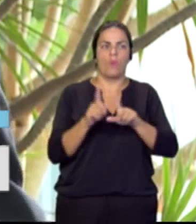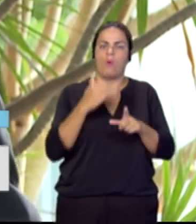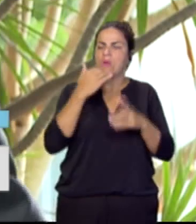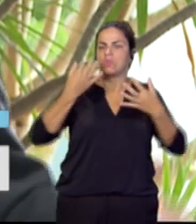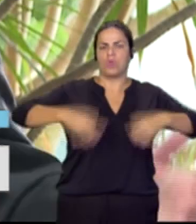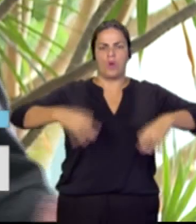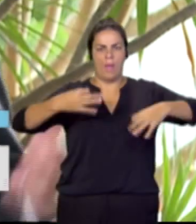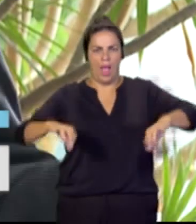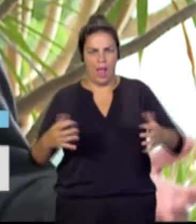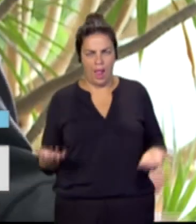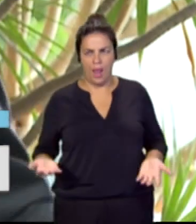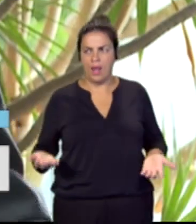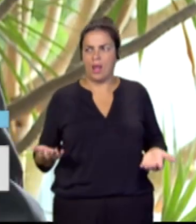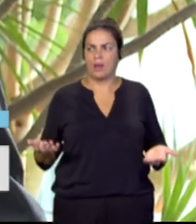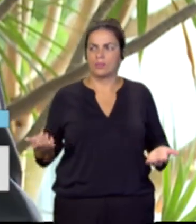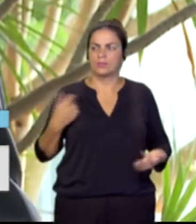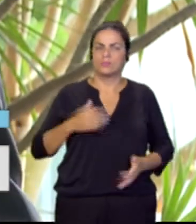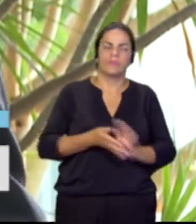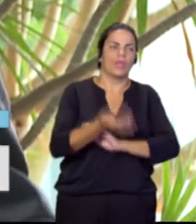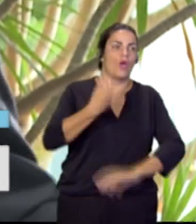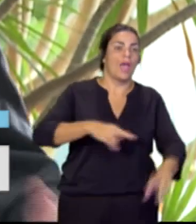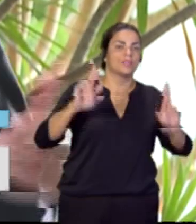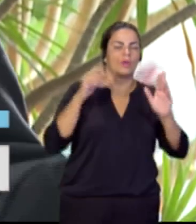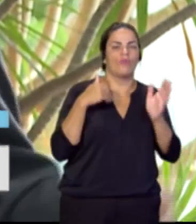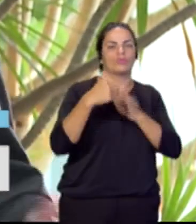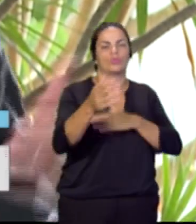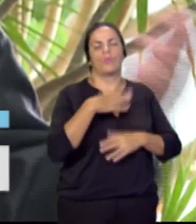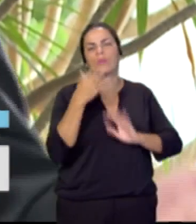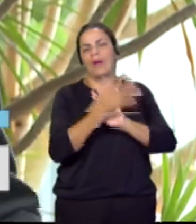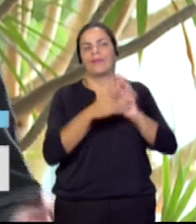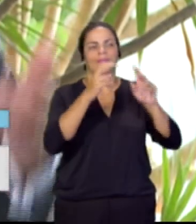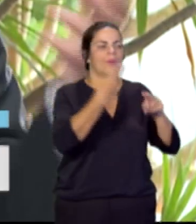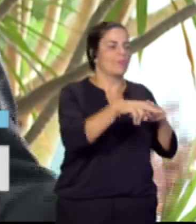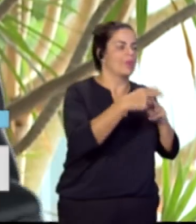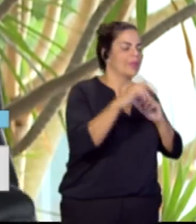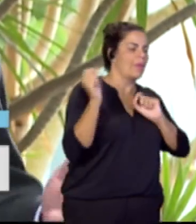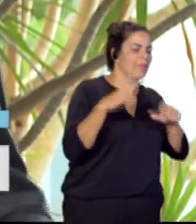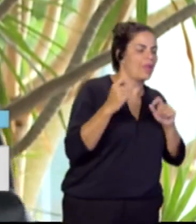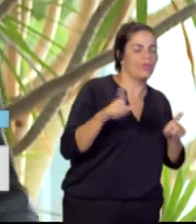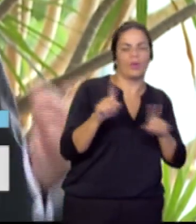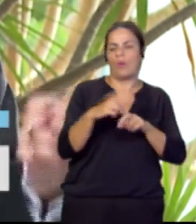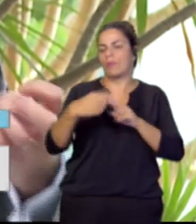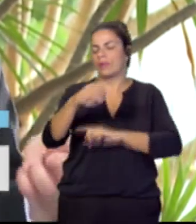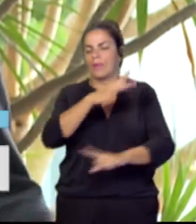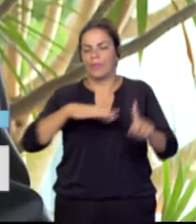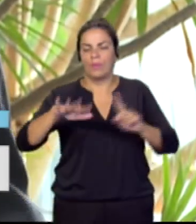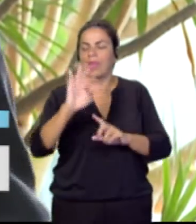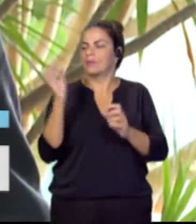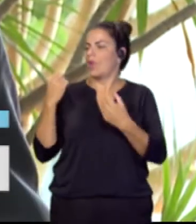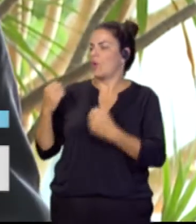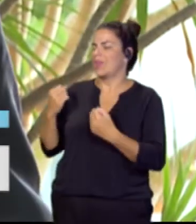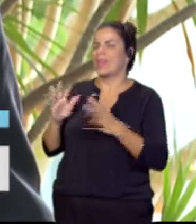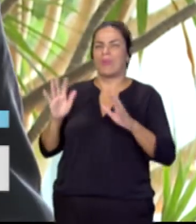que podemos hablar de políticas de migración como hablamos de políticas de medio ambiente, de energía, sin esta